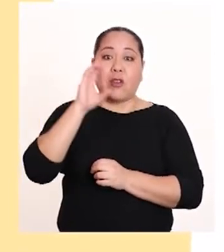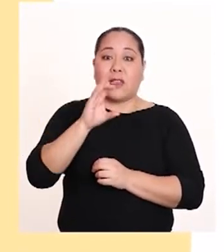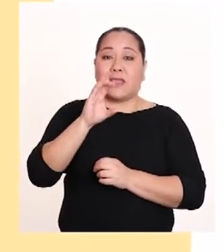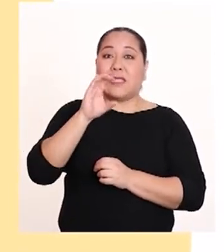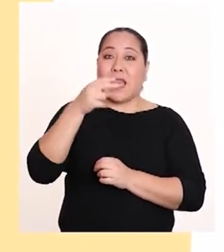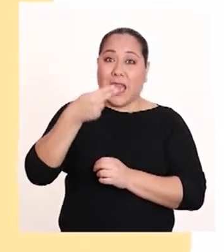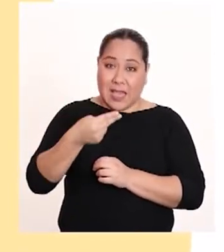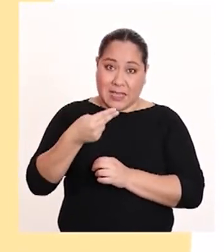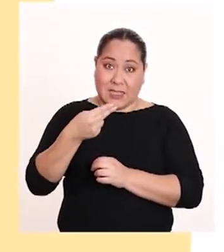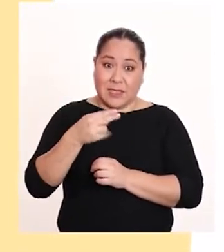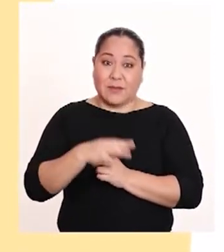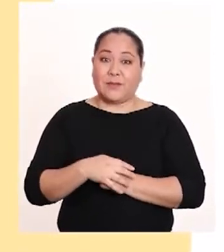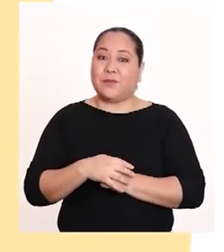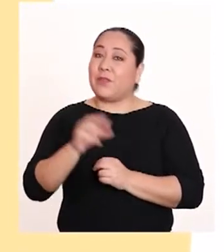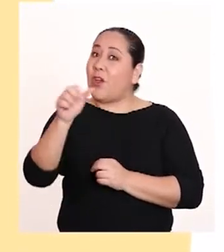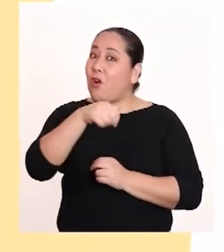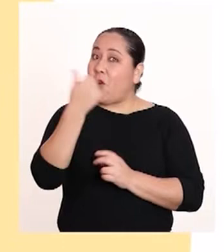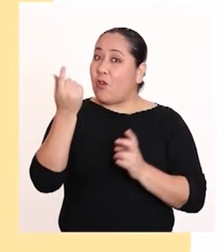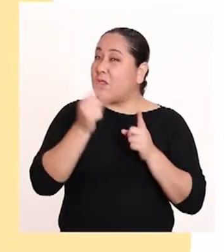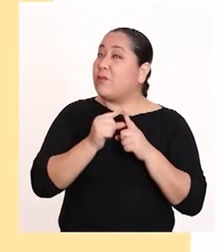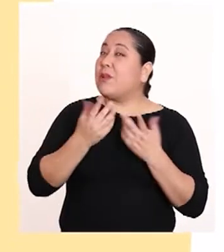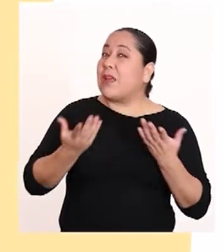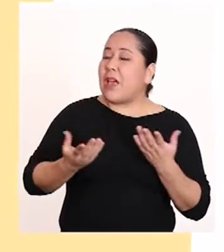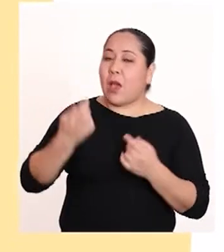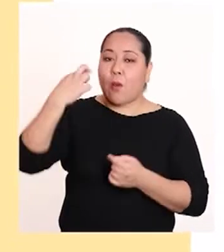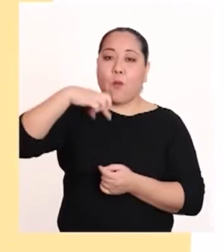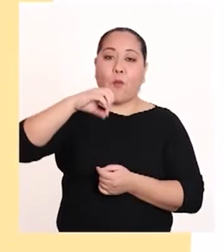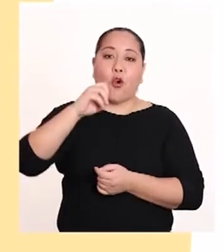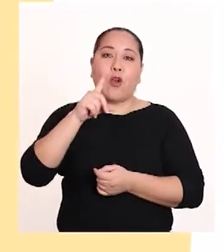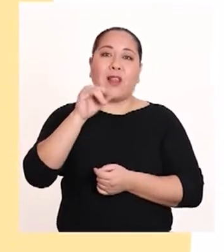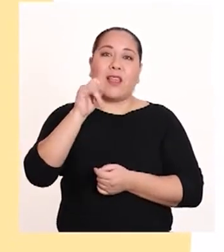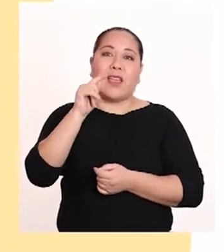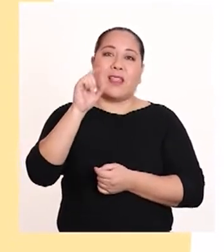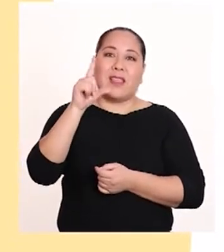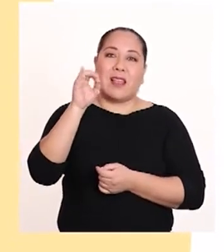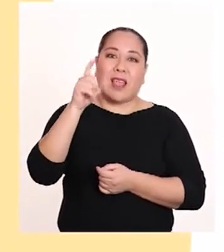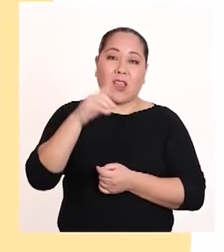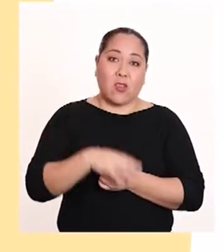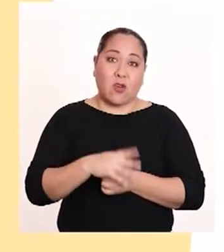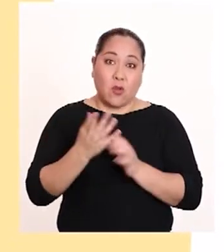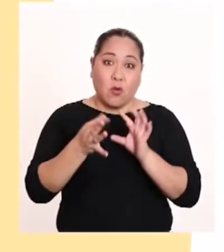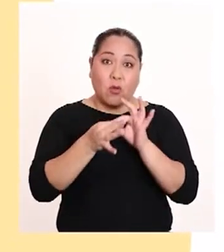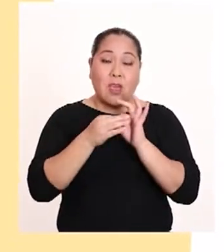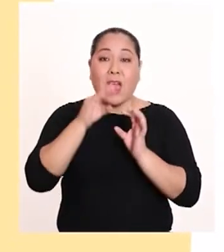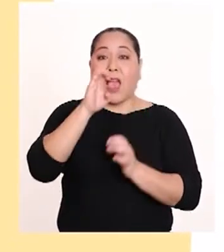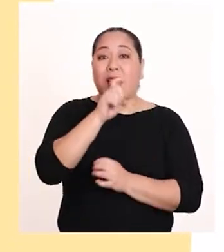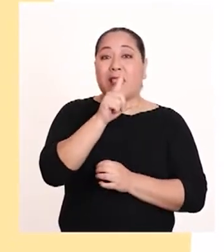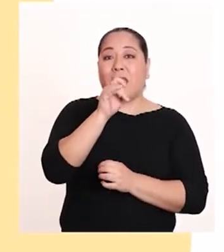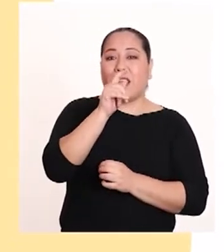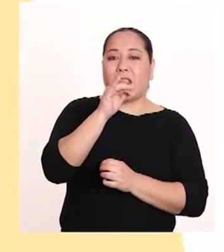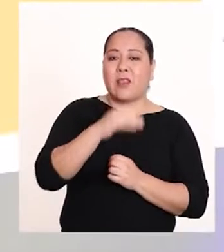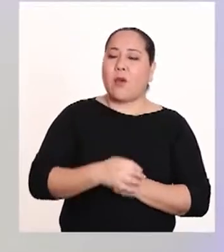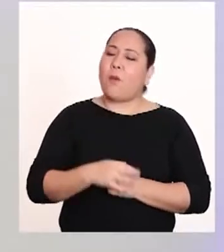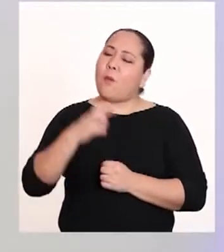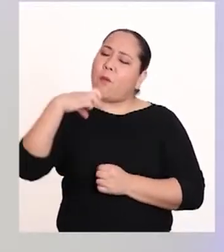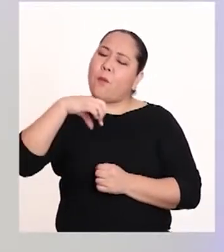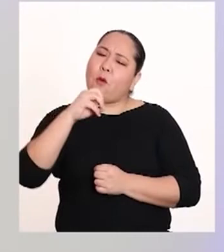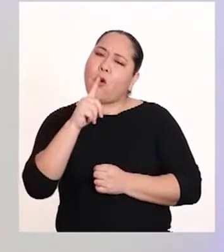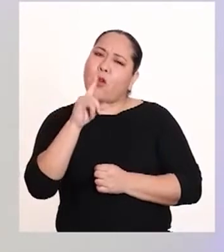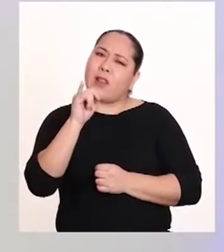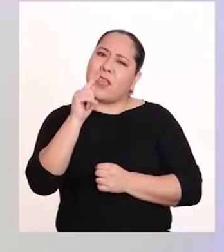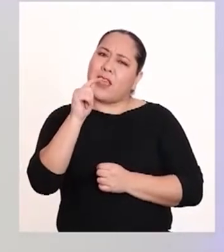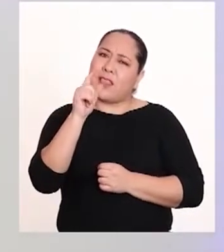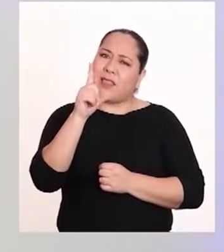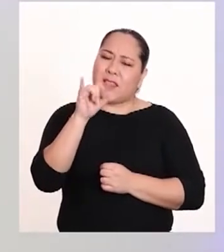-CH. En otras palabras, el polietileno se forma a partir del etileno. Polietileno.